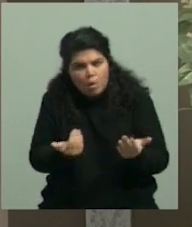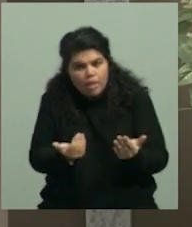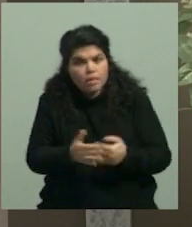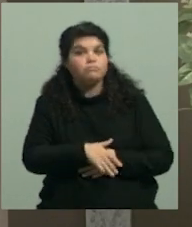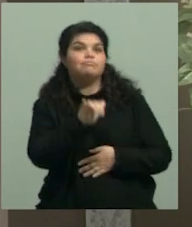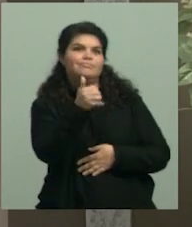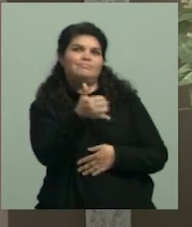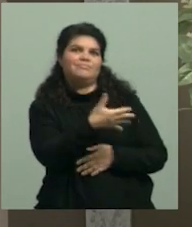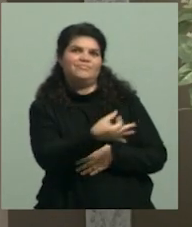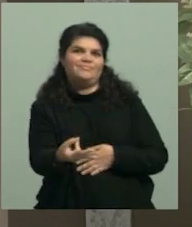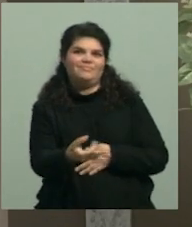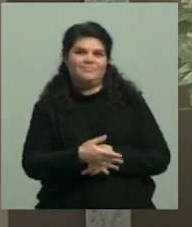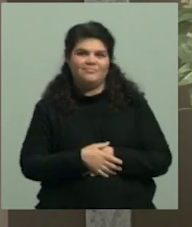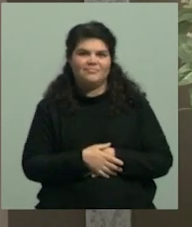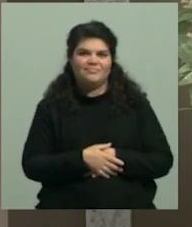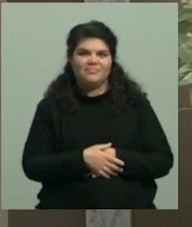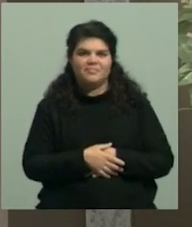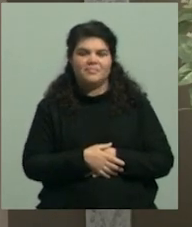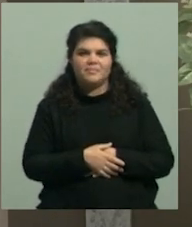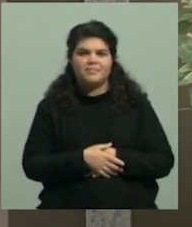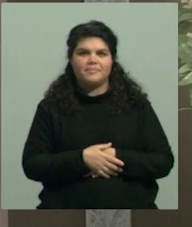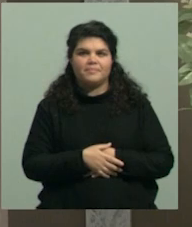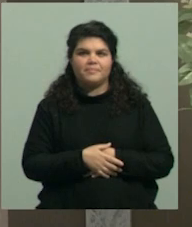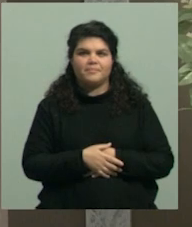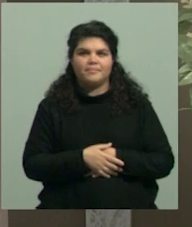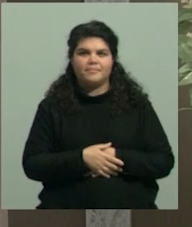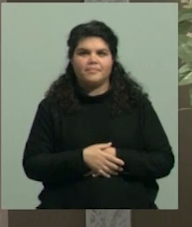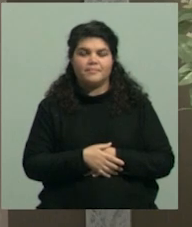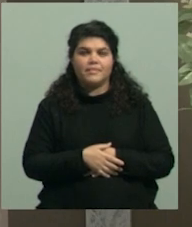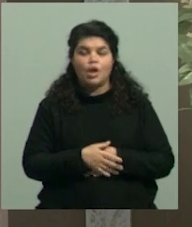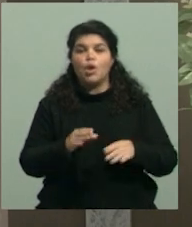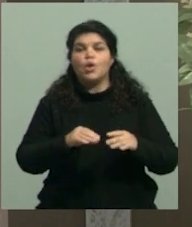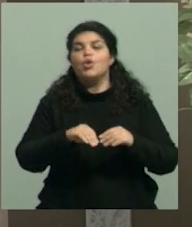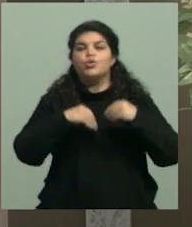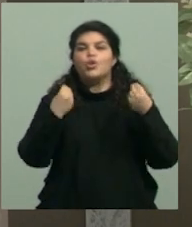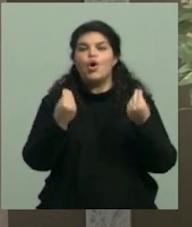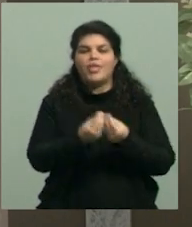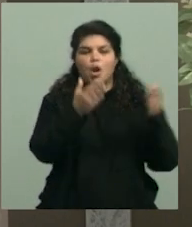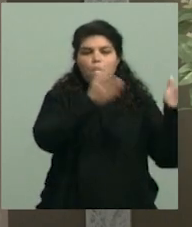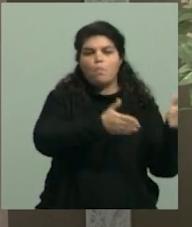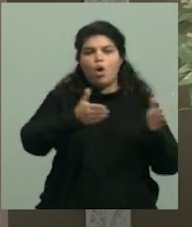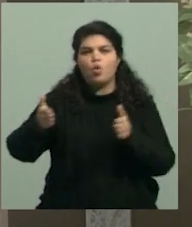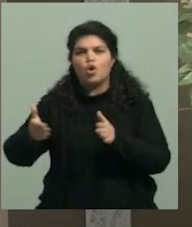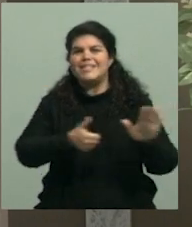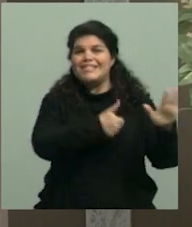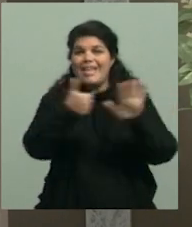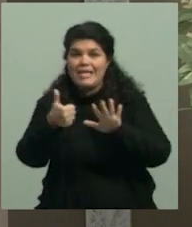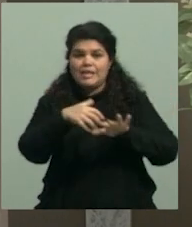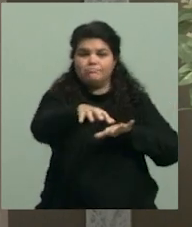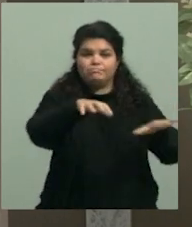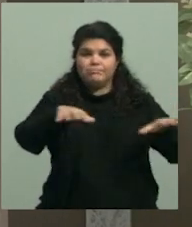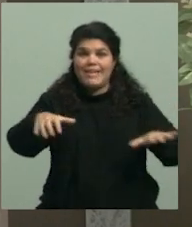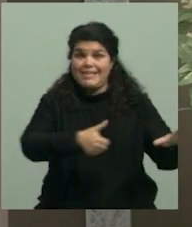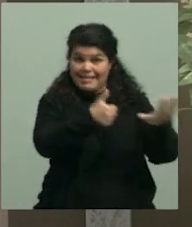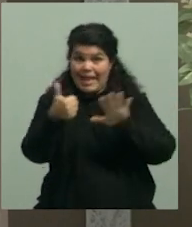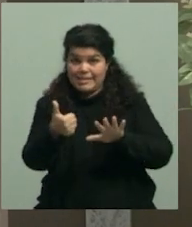Absolutamente. A lo largo de los seis módulos de formación y en cada una de las cápsulas que van ir viendo van a